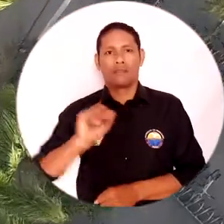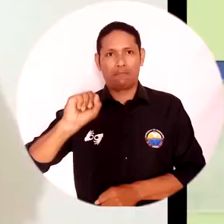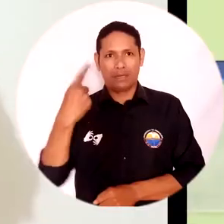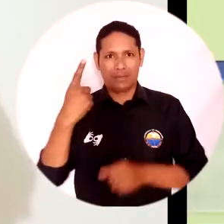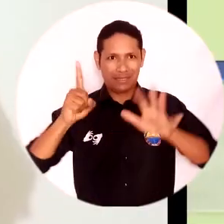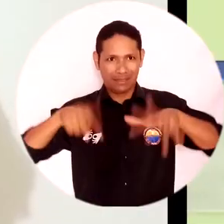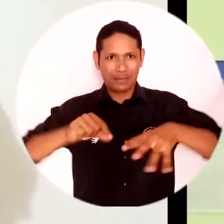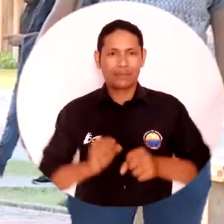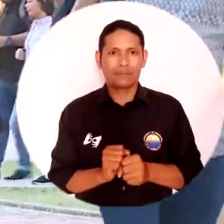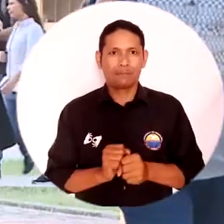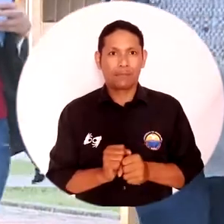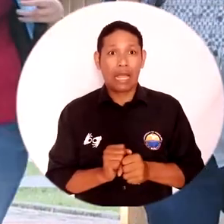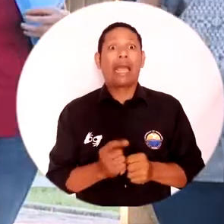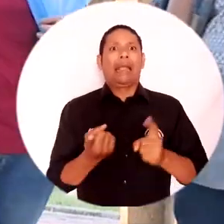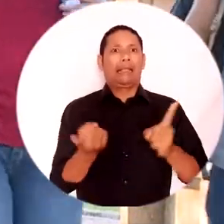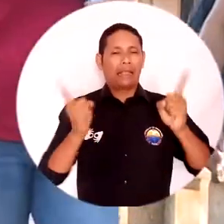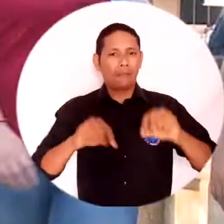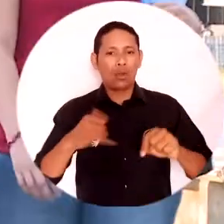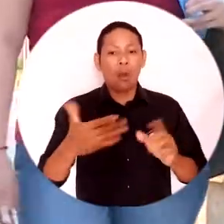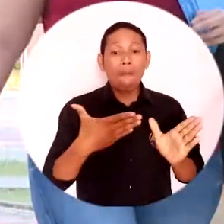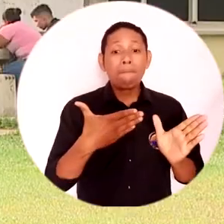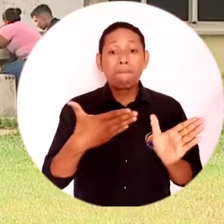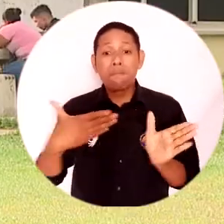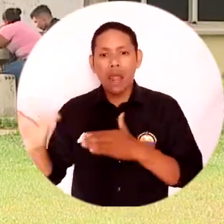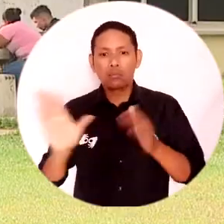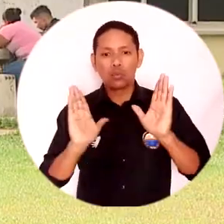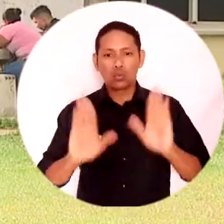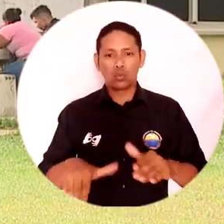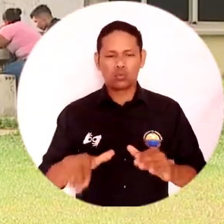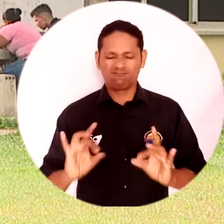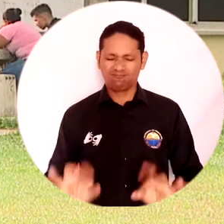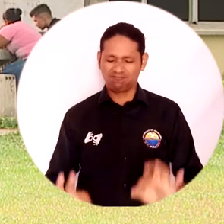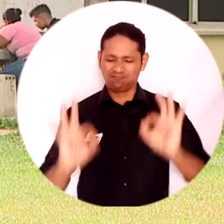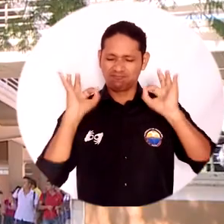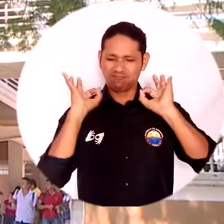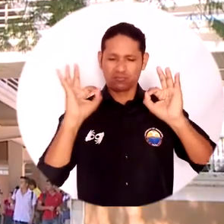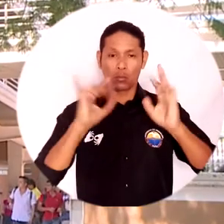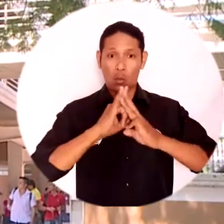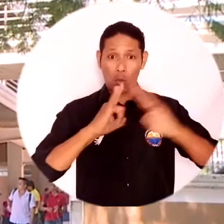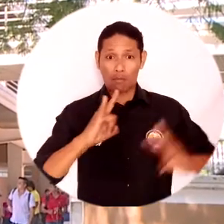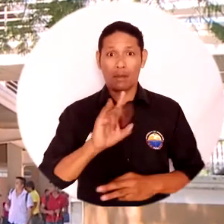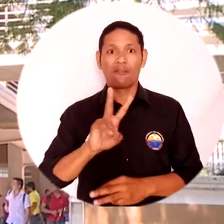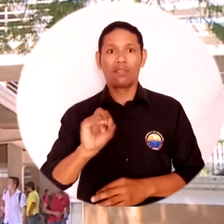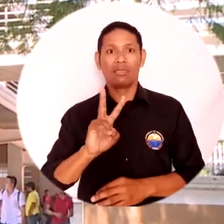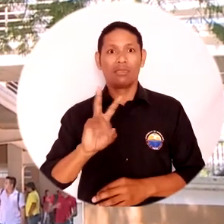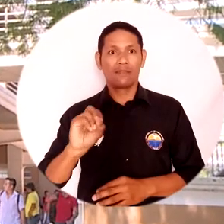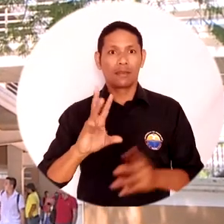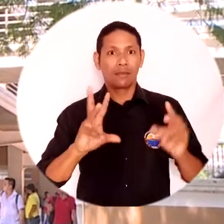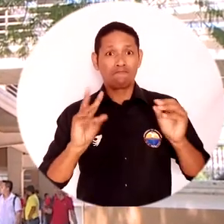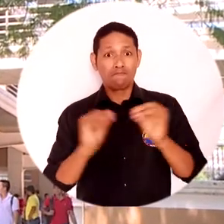2021. Asimismo, dieron aval al Plan de Fomento para la Calidad Uni Magdalena 2020 y al